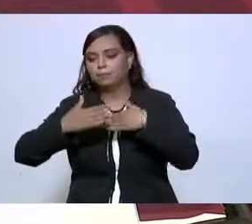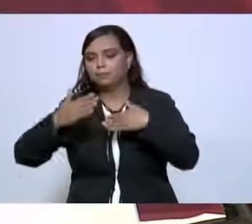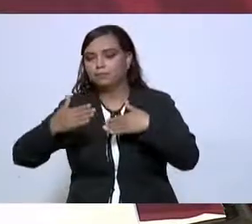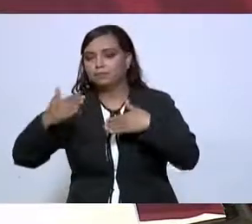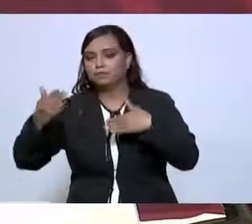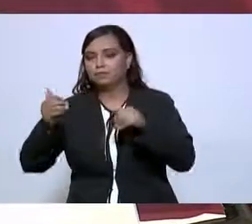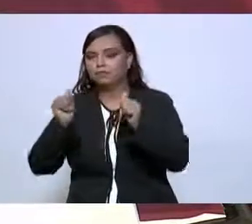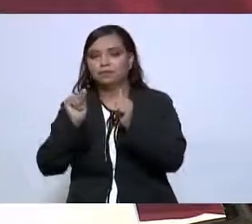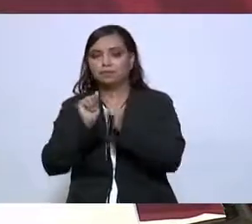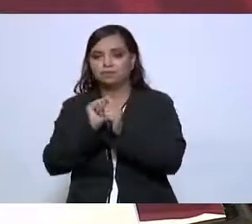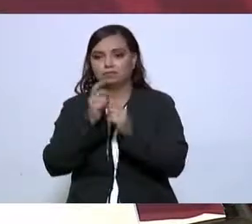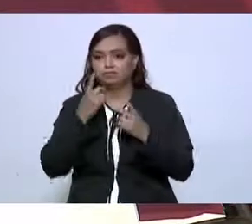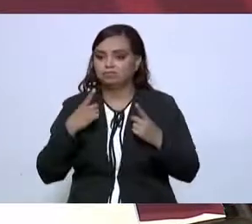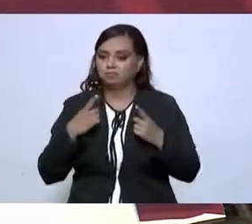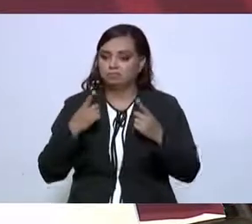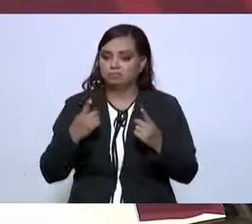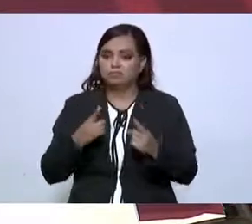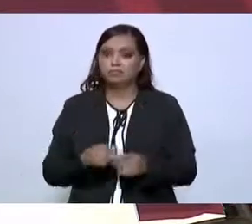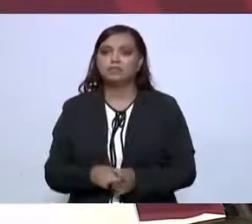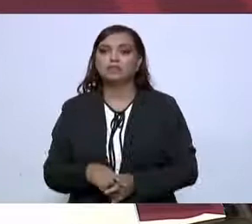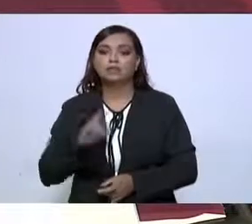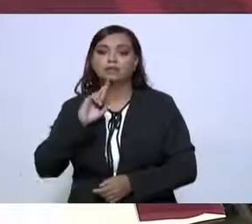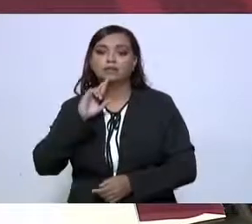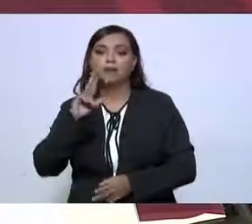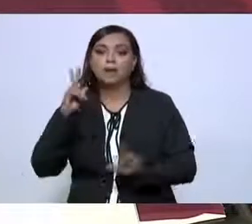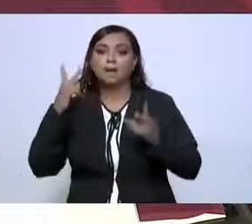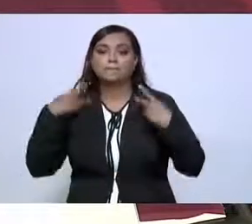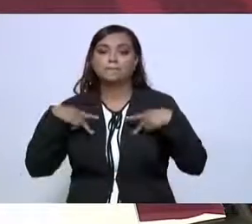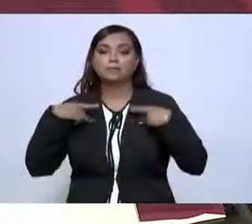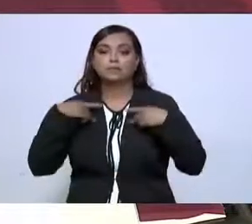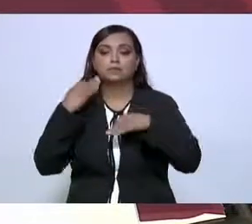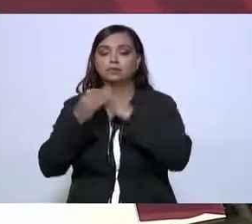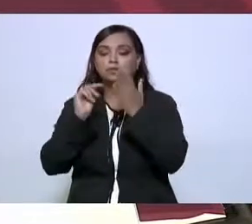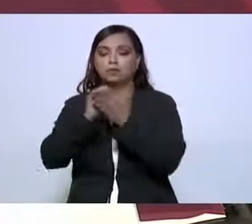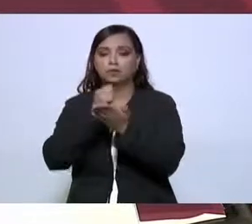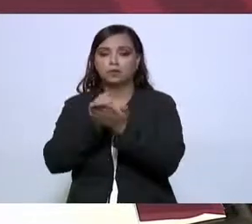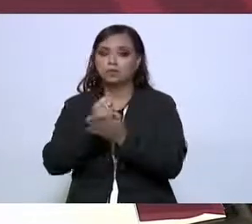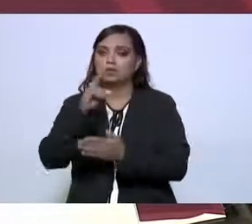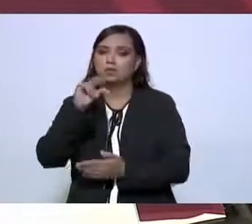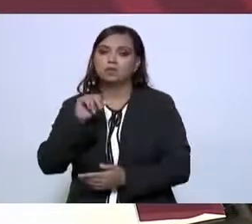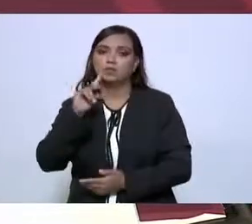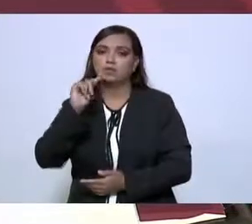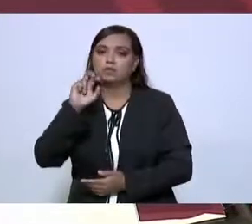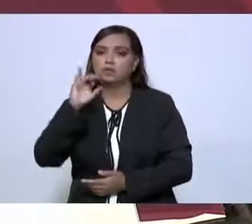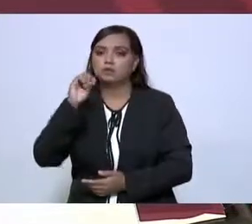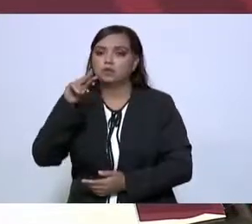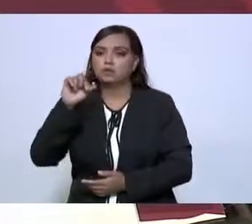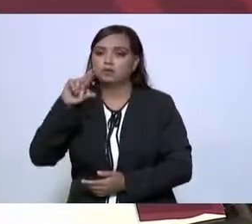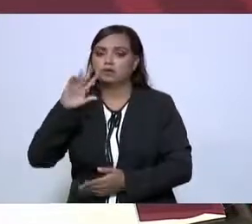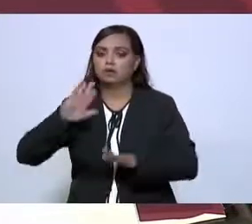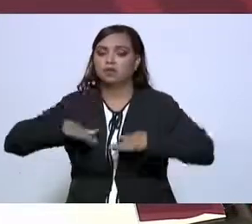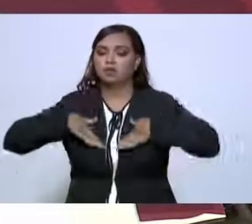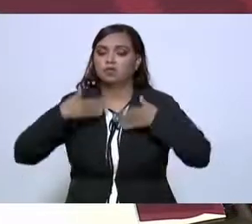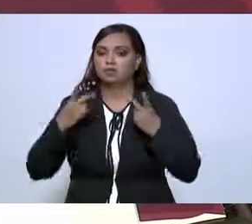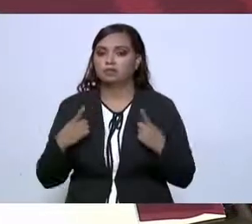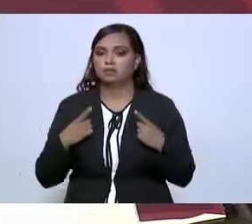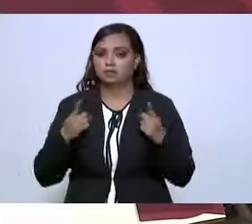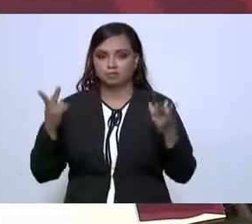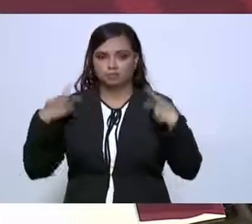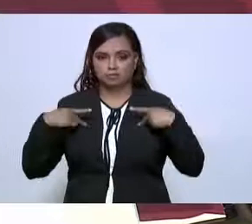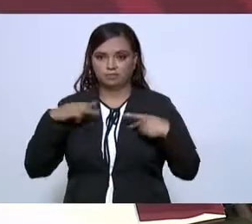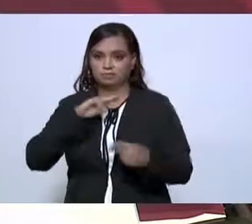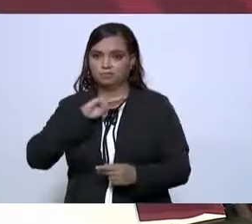corresponderle al pueblo, no traicionar la confianza del pueblo en nosotros.